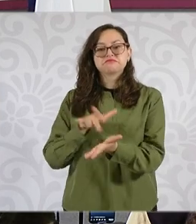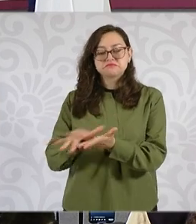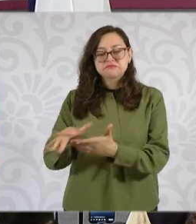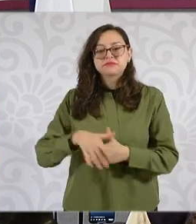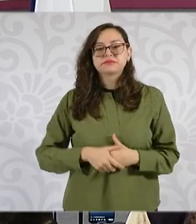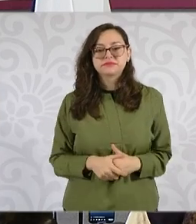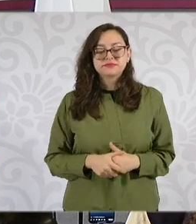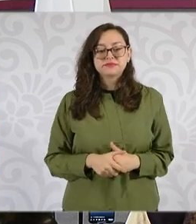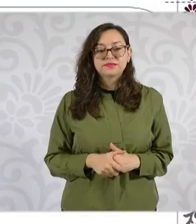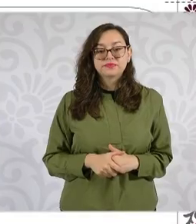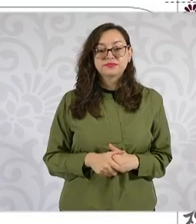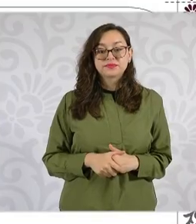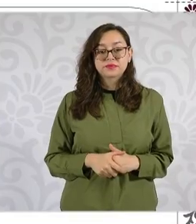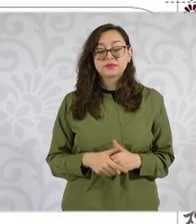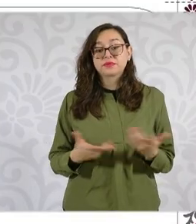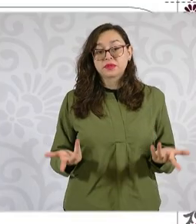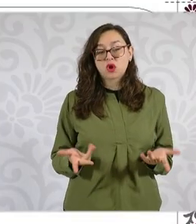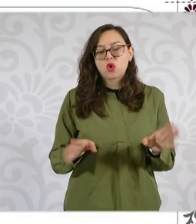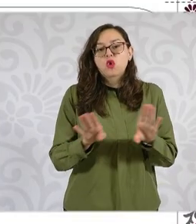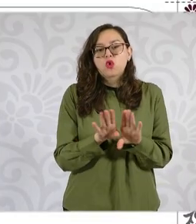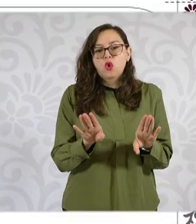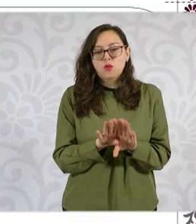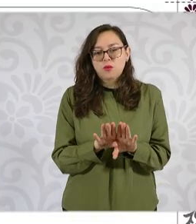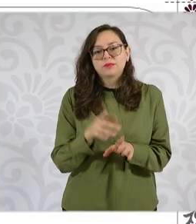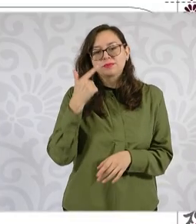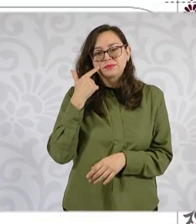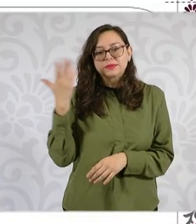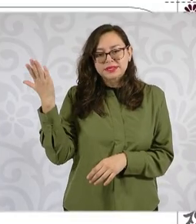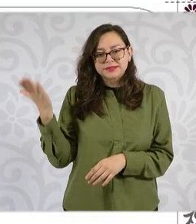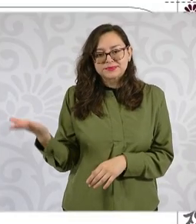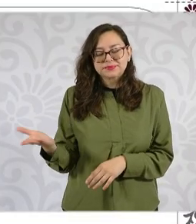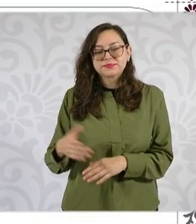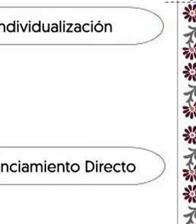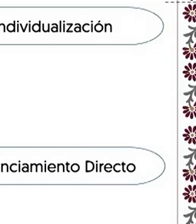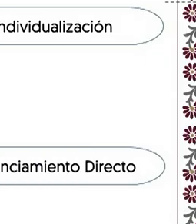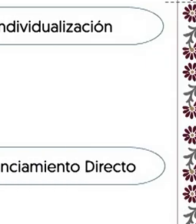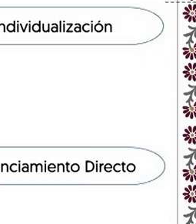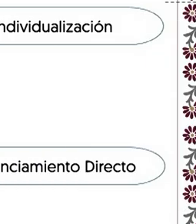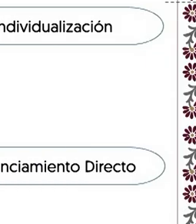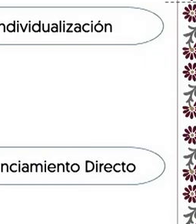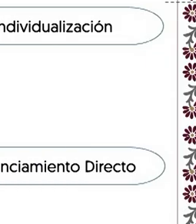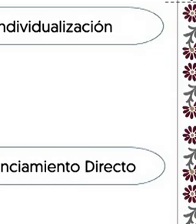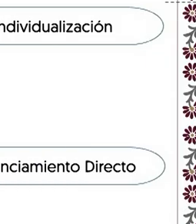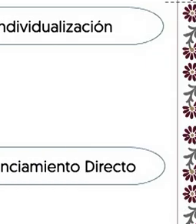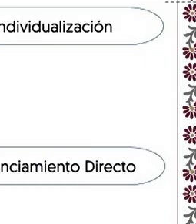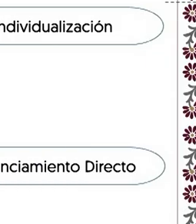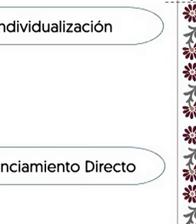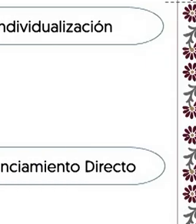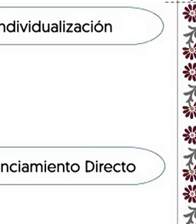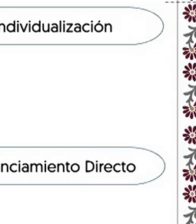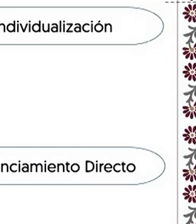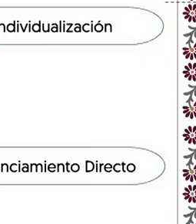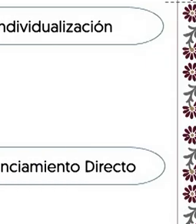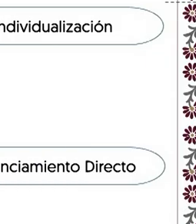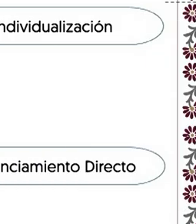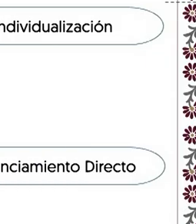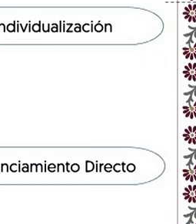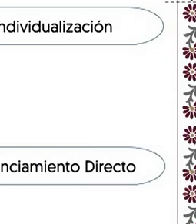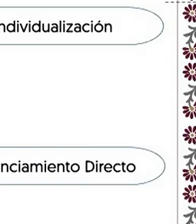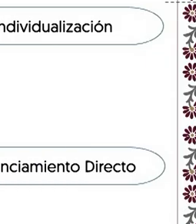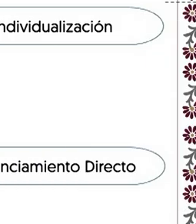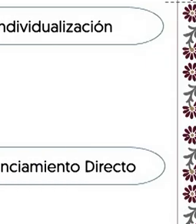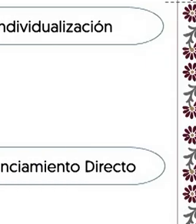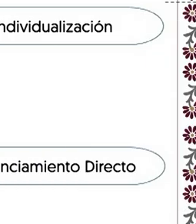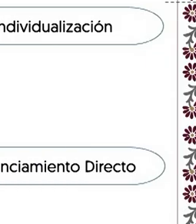Agrario, Territorial y Urbano, a través de la CONAVI, nos canalizará el padrón de personas